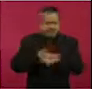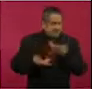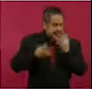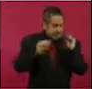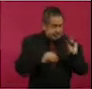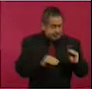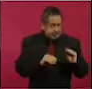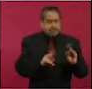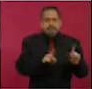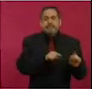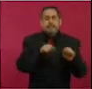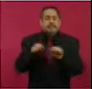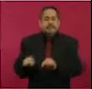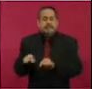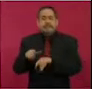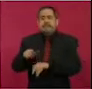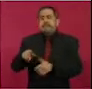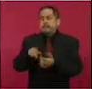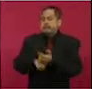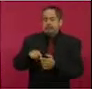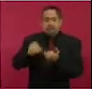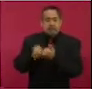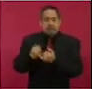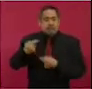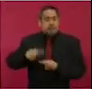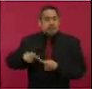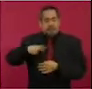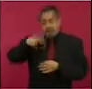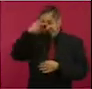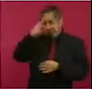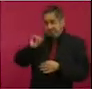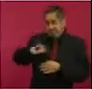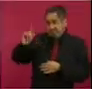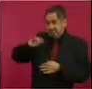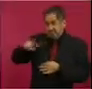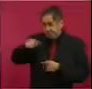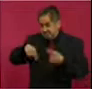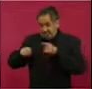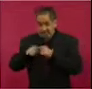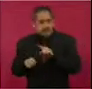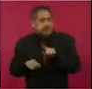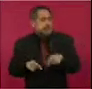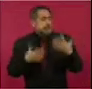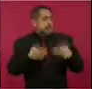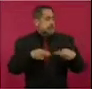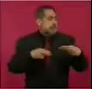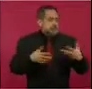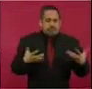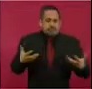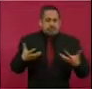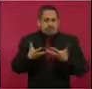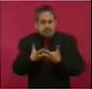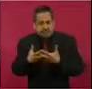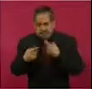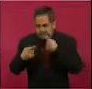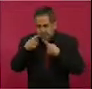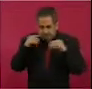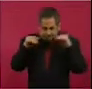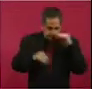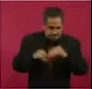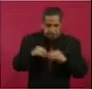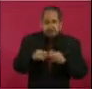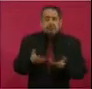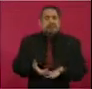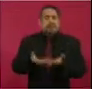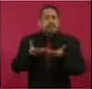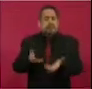El titular de la Subsecretería de Prevención y Promoción de la Salud, Hugo López-Gatell, informó que hay un aumento progresivo en los casos de contagios